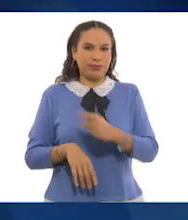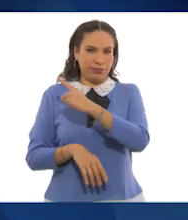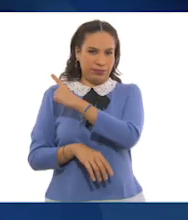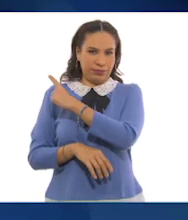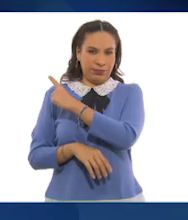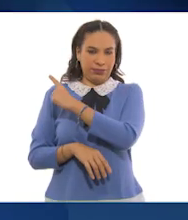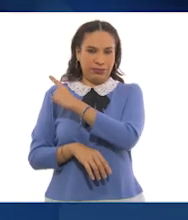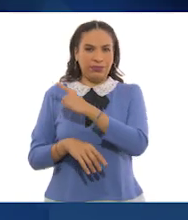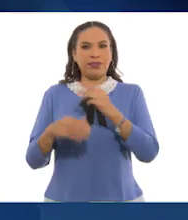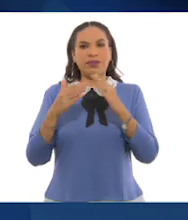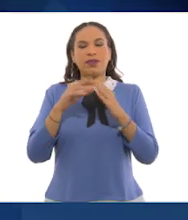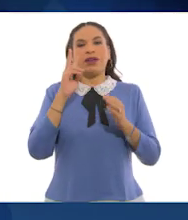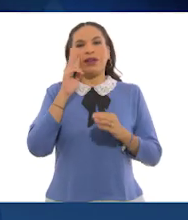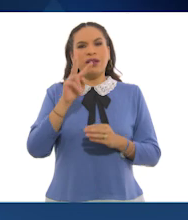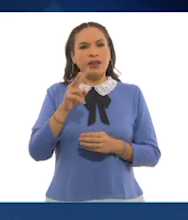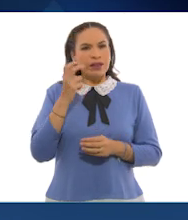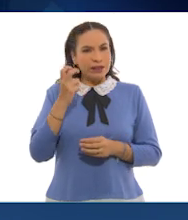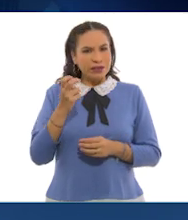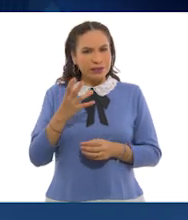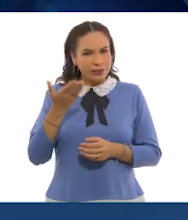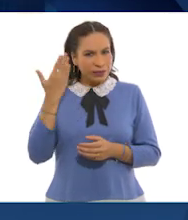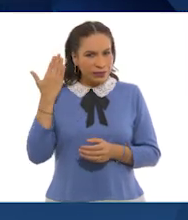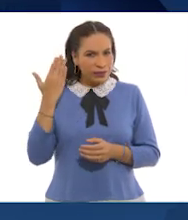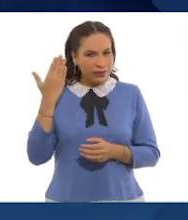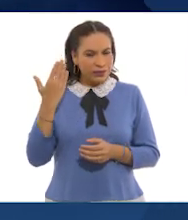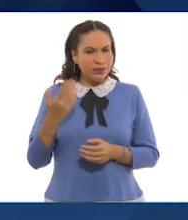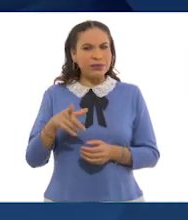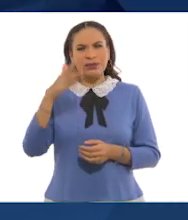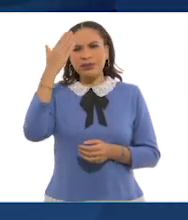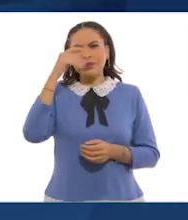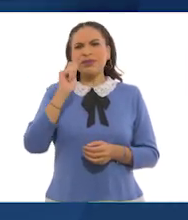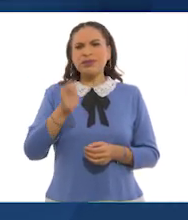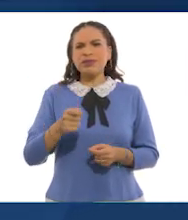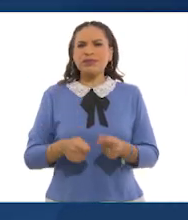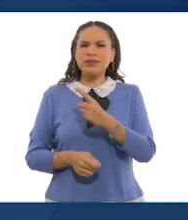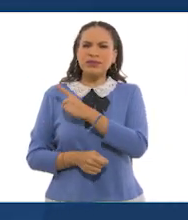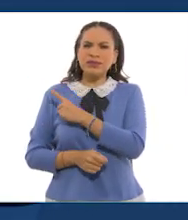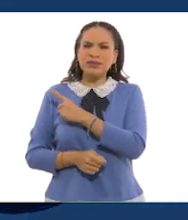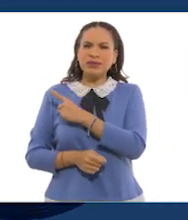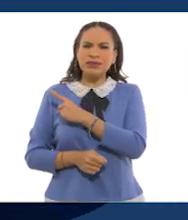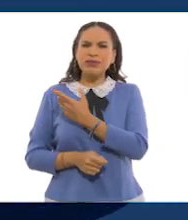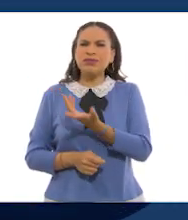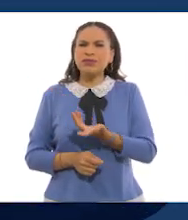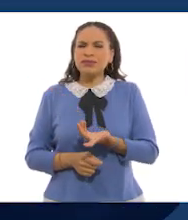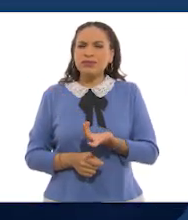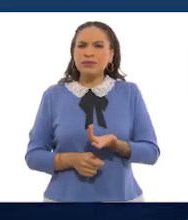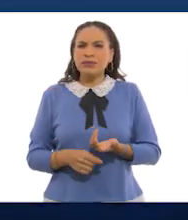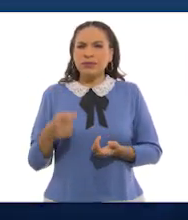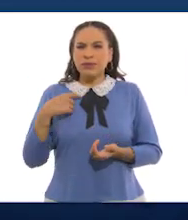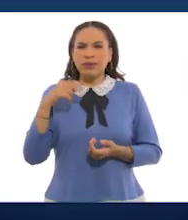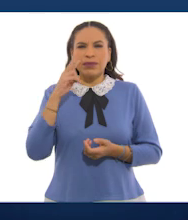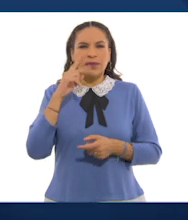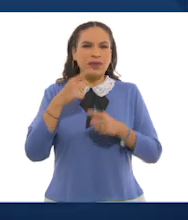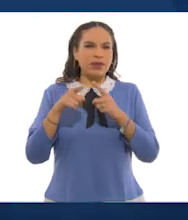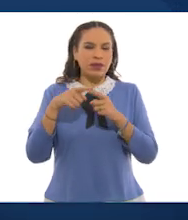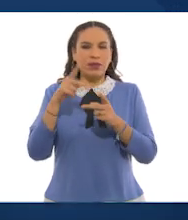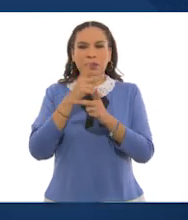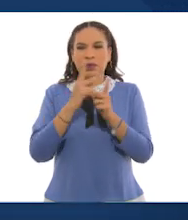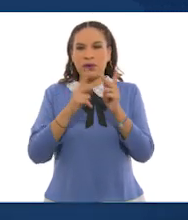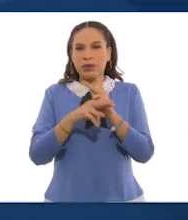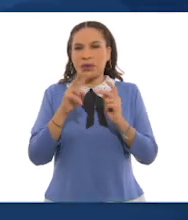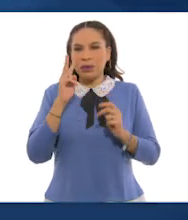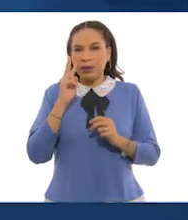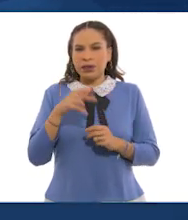¿Ahí en casa lo habían visto antes? ¿Saben qué significa? Yo he leído en varios productos